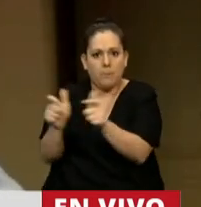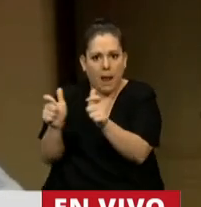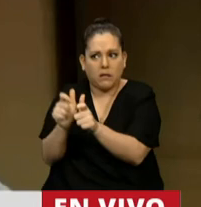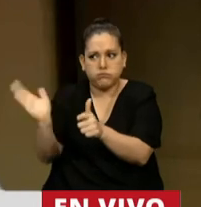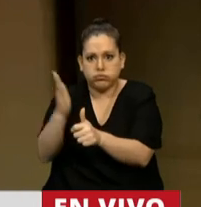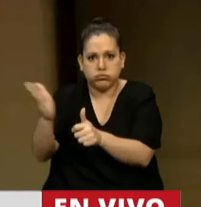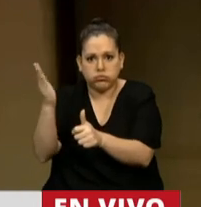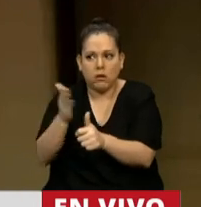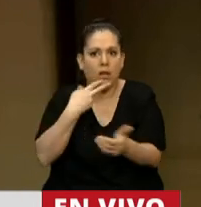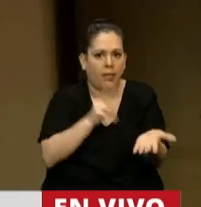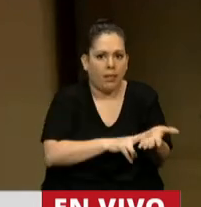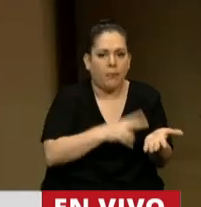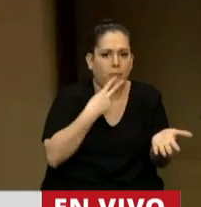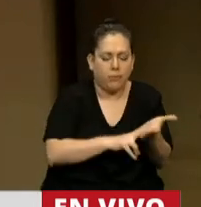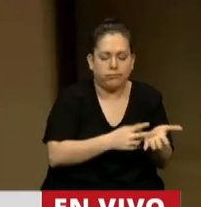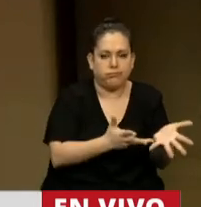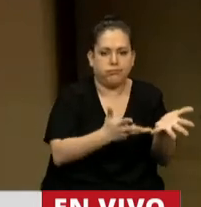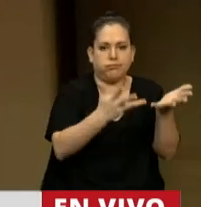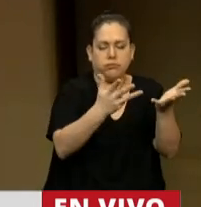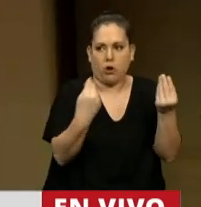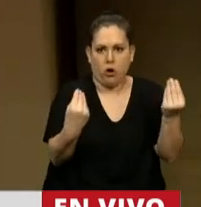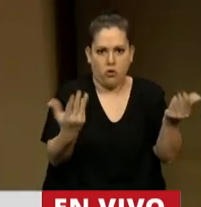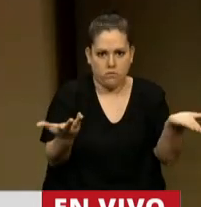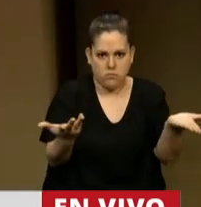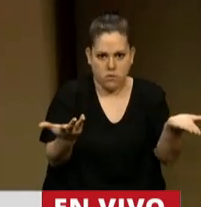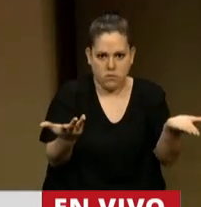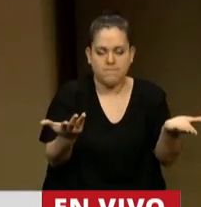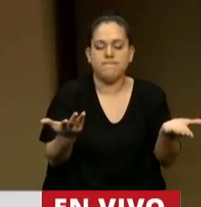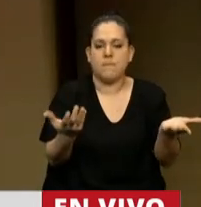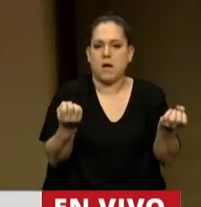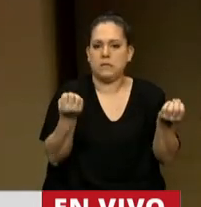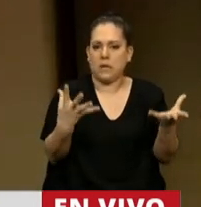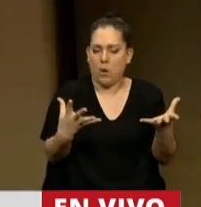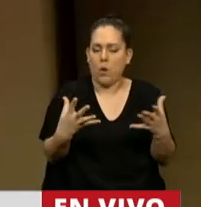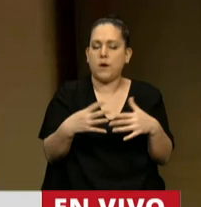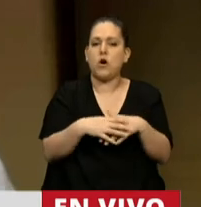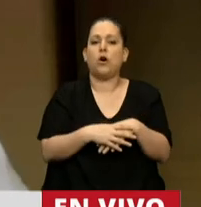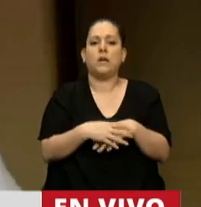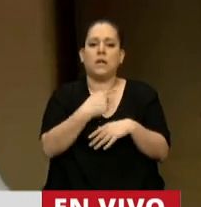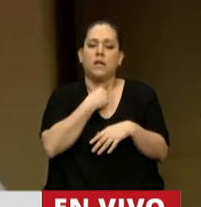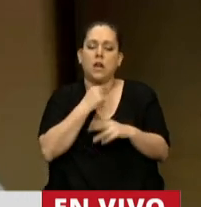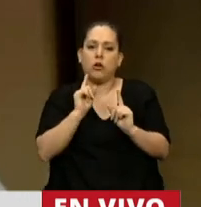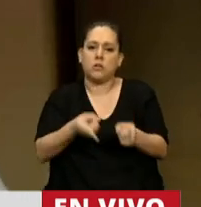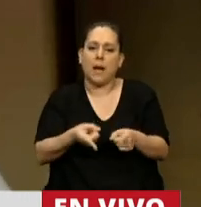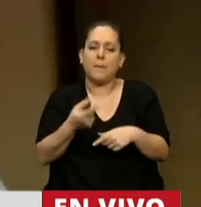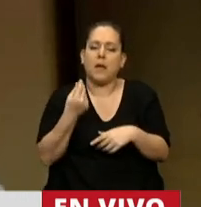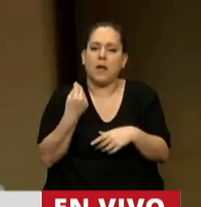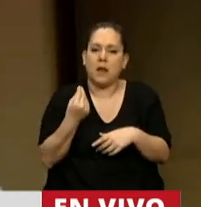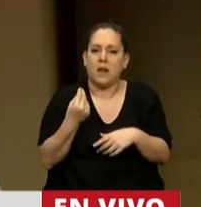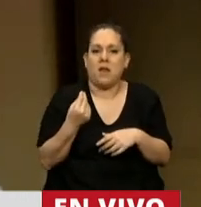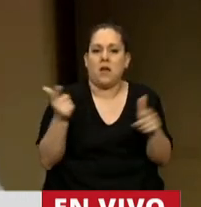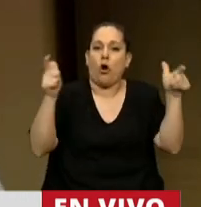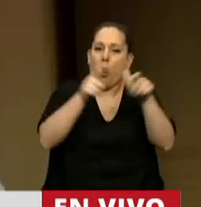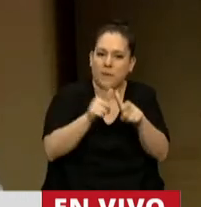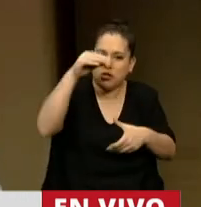imprimir billetes como estamos haciendo ahora. Así que quiero destacar también que en el debate en